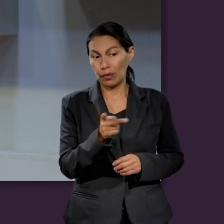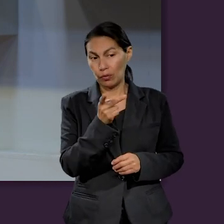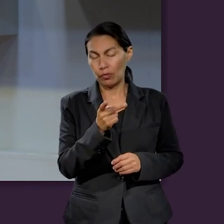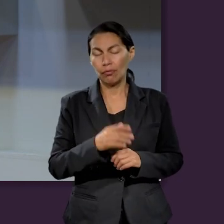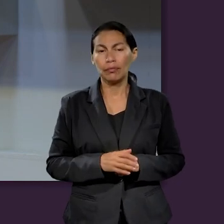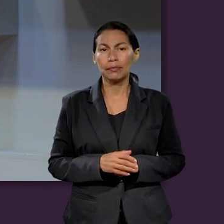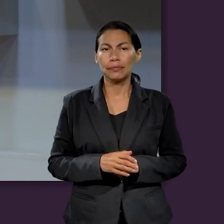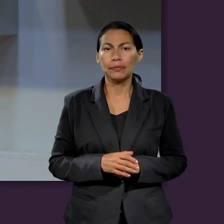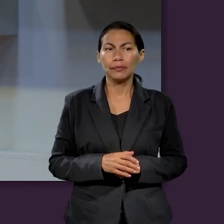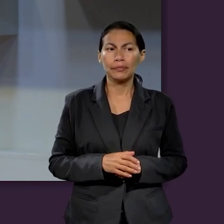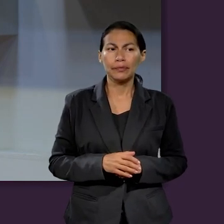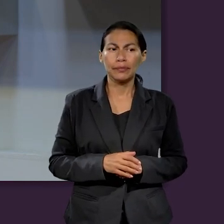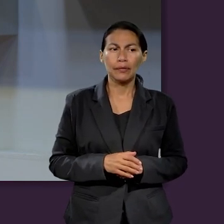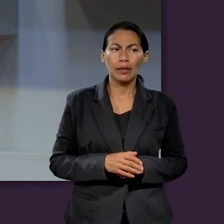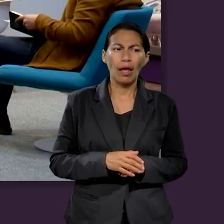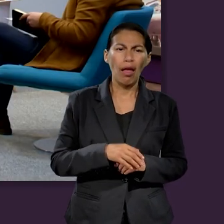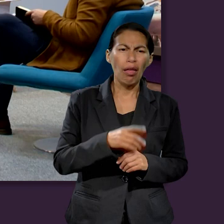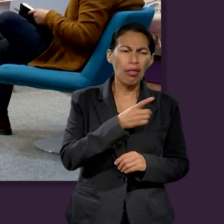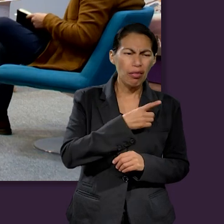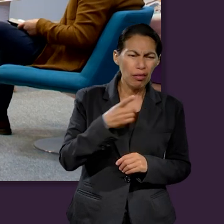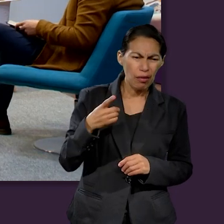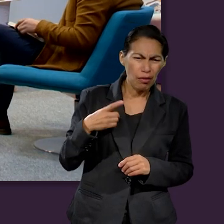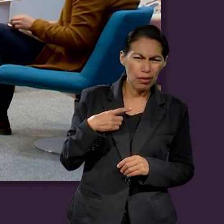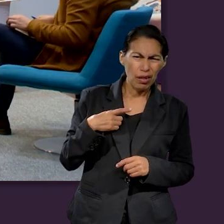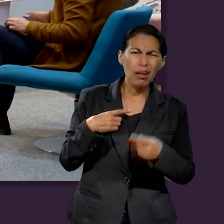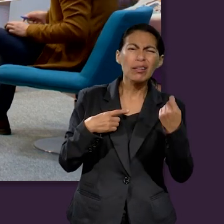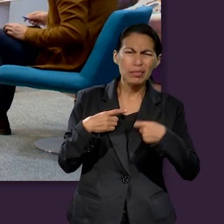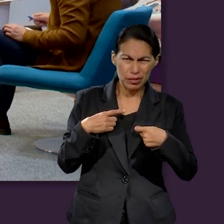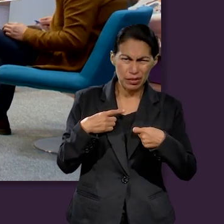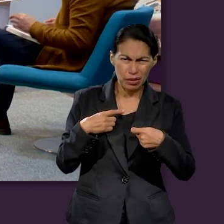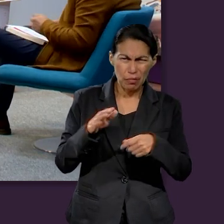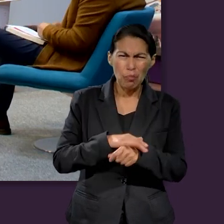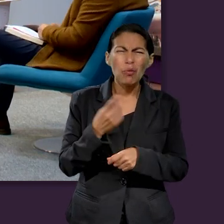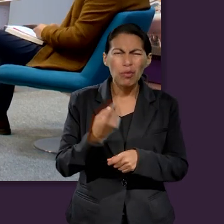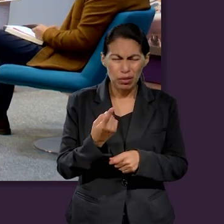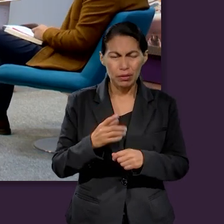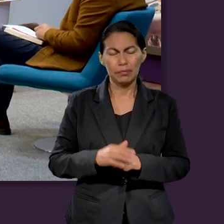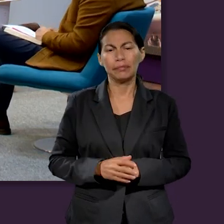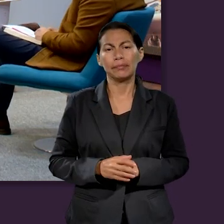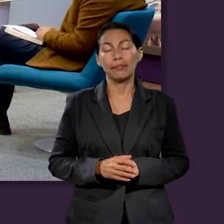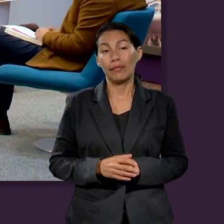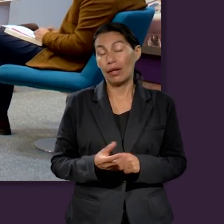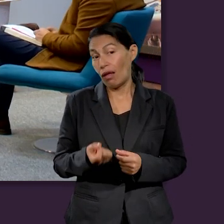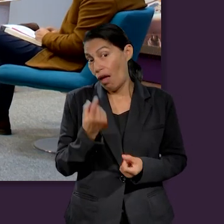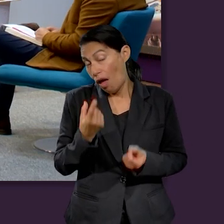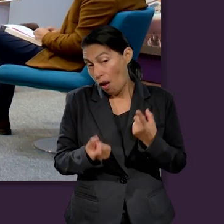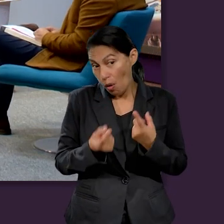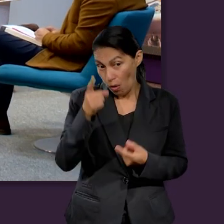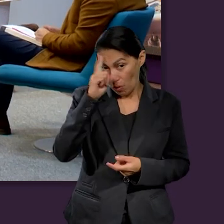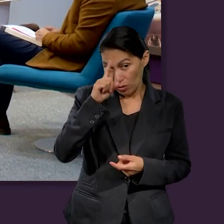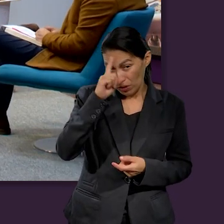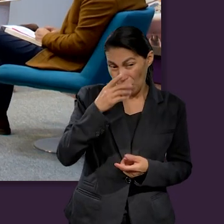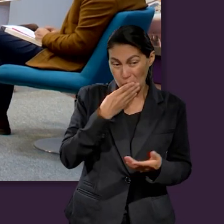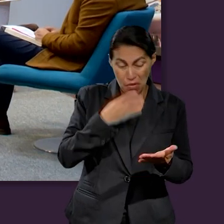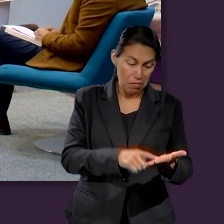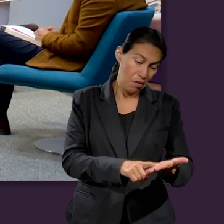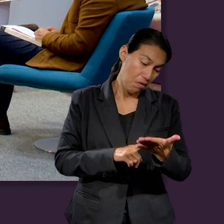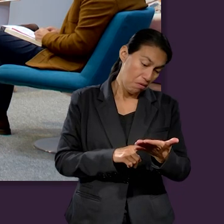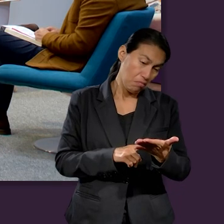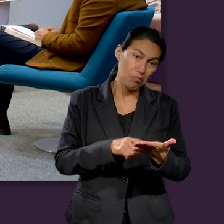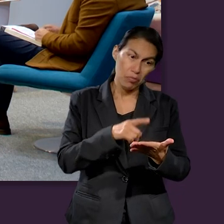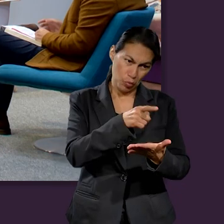muy básica que tiene que ver, ¿cuáles serían las causas de las deudas? ¿Por qué nos endeudamos? Y en ese mismo contexto,